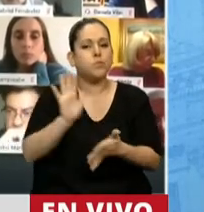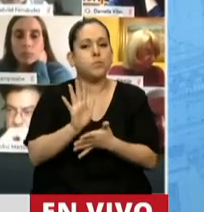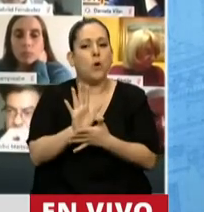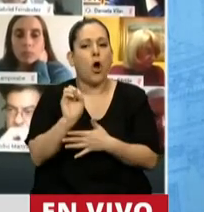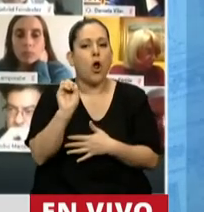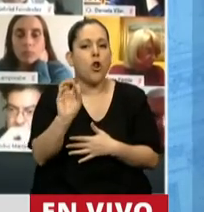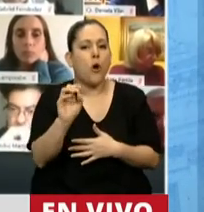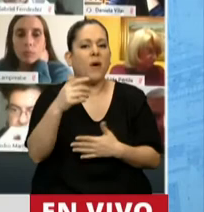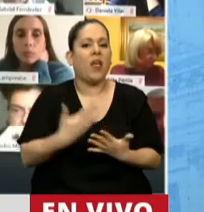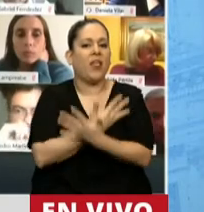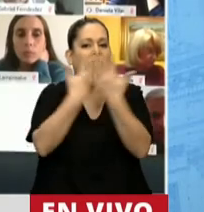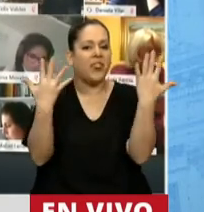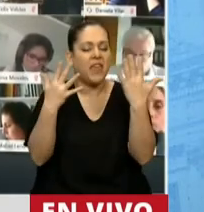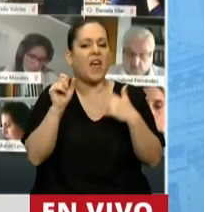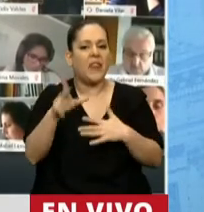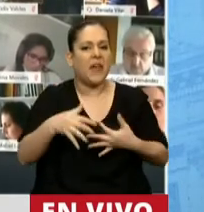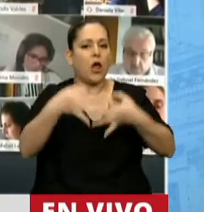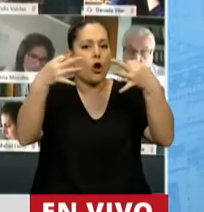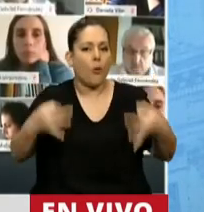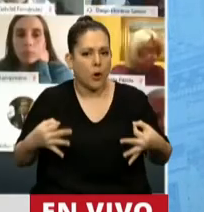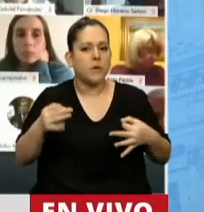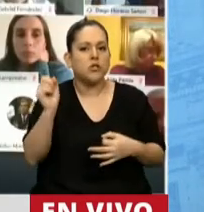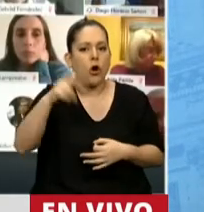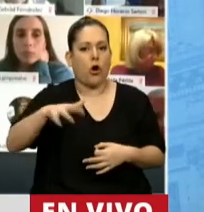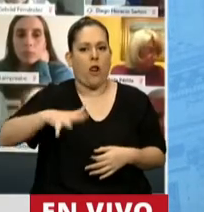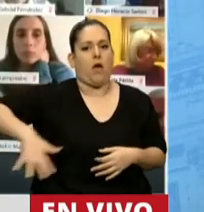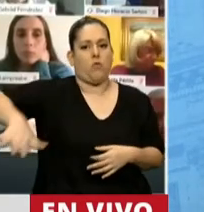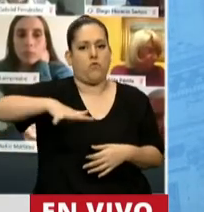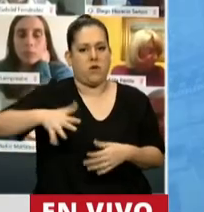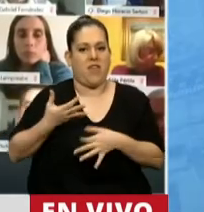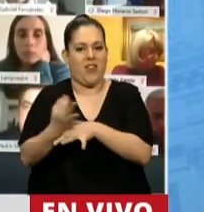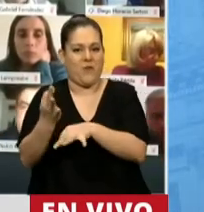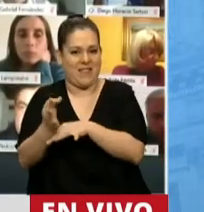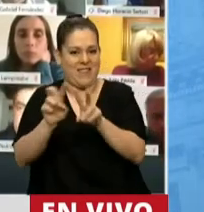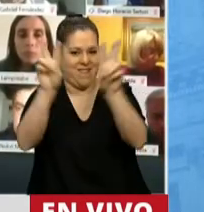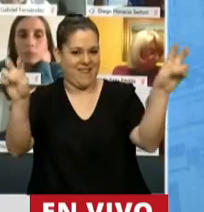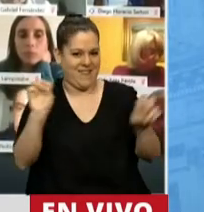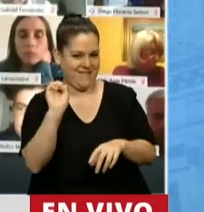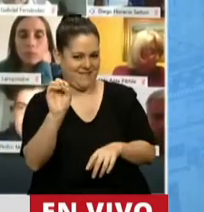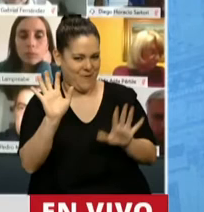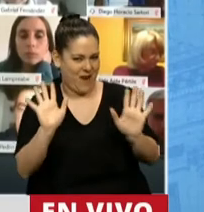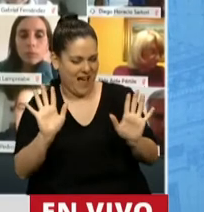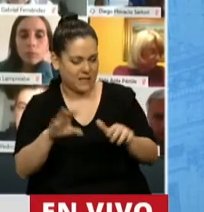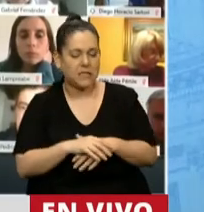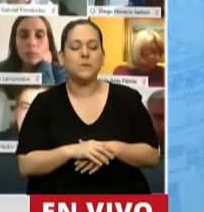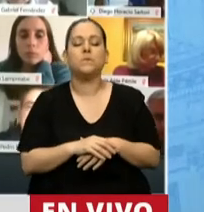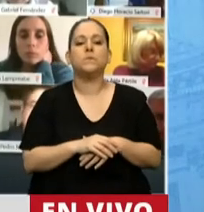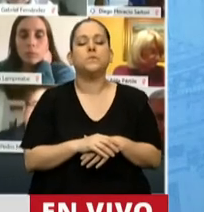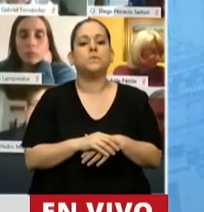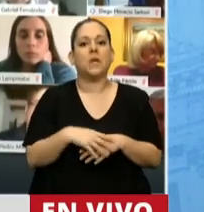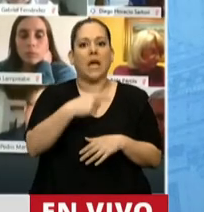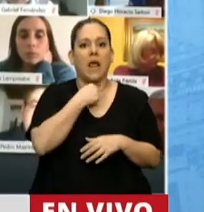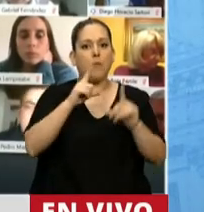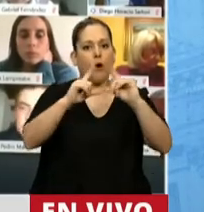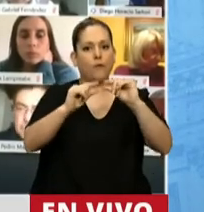del Día del Compromiso con la Comunidad Educativa. Es decir, reflejar en esa fecha